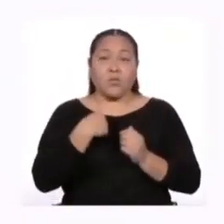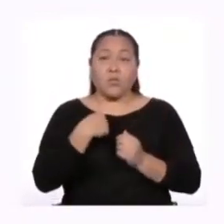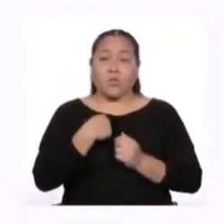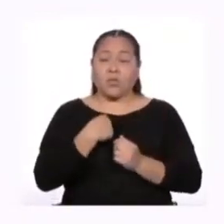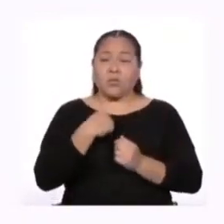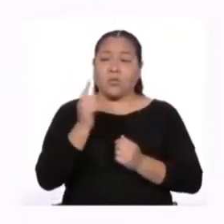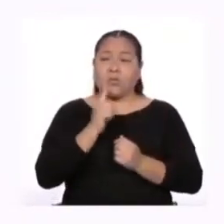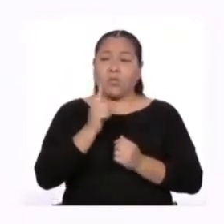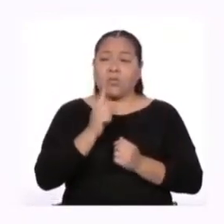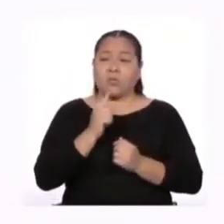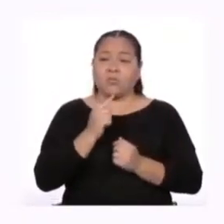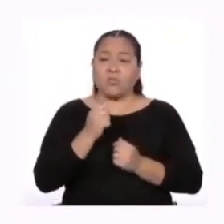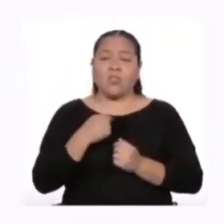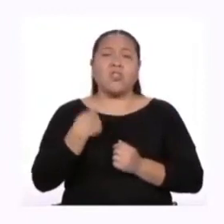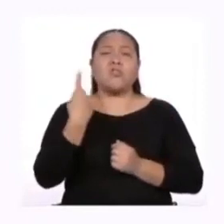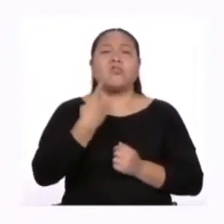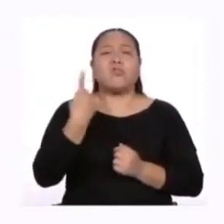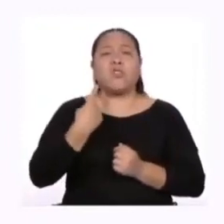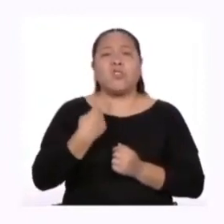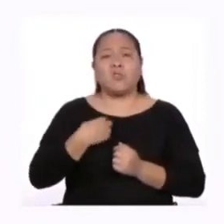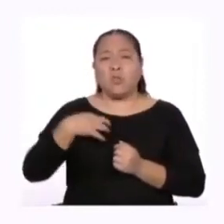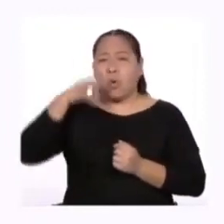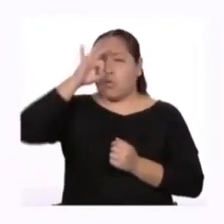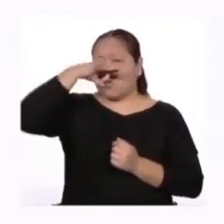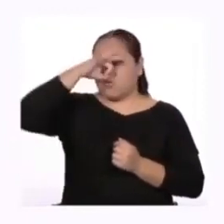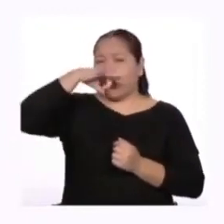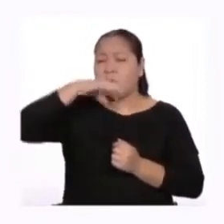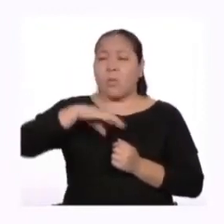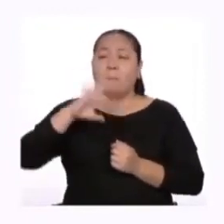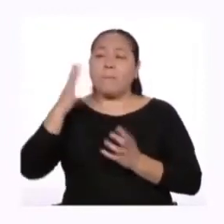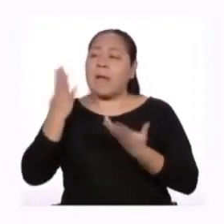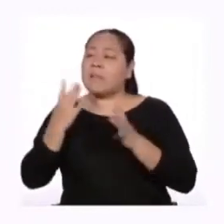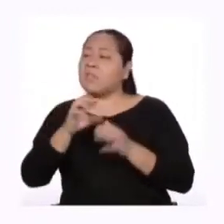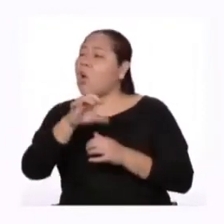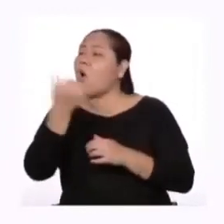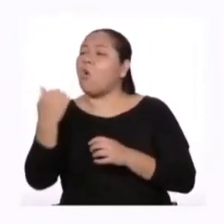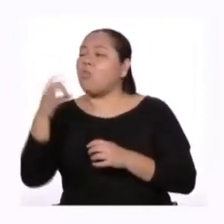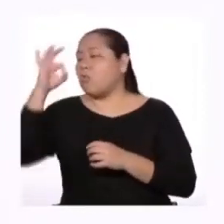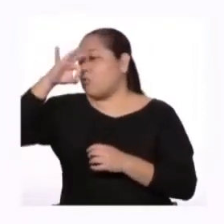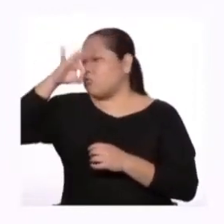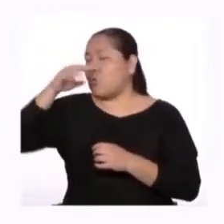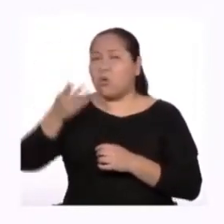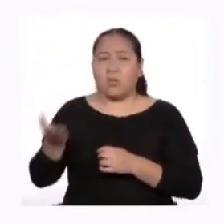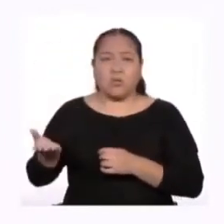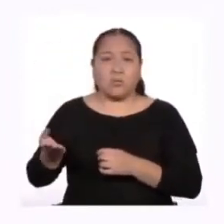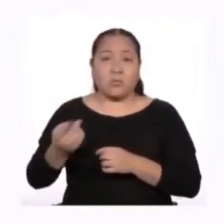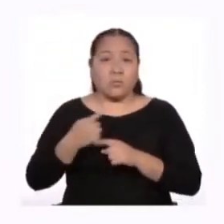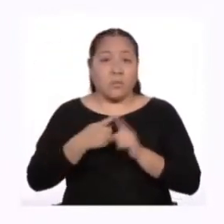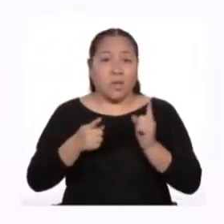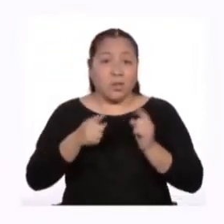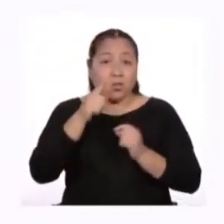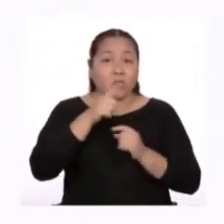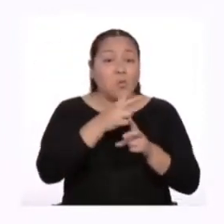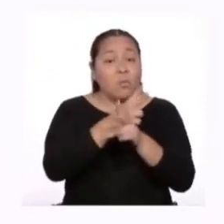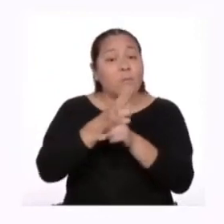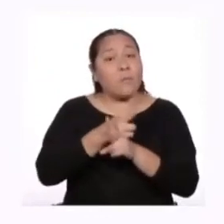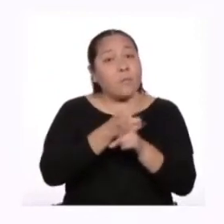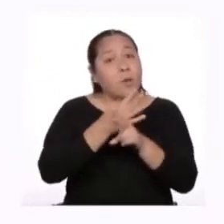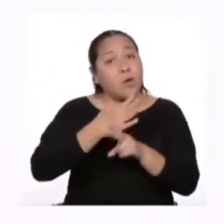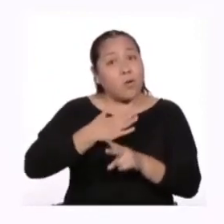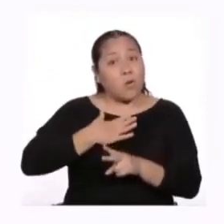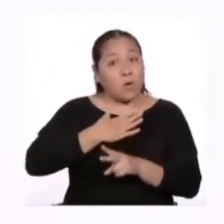ti más que un zorro, parecido a otros cien mil zorros. Pero si me domesticas,